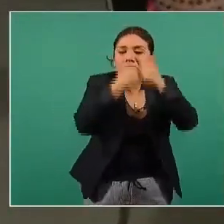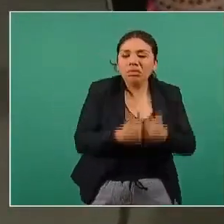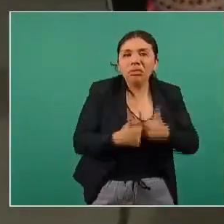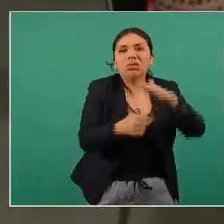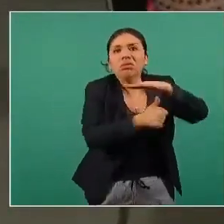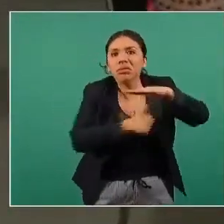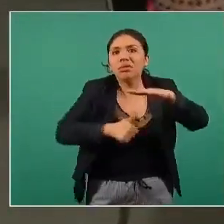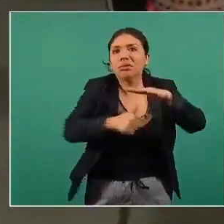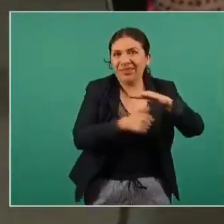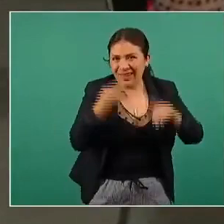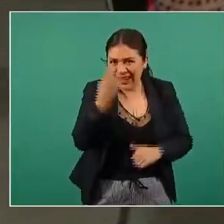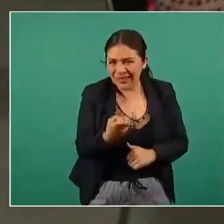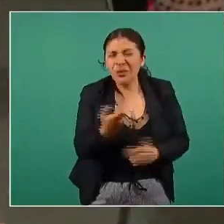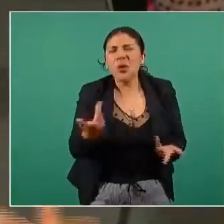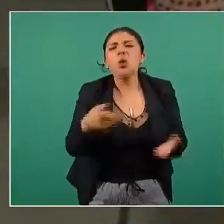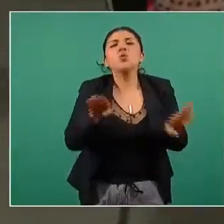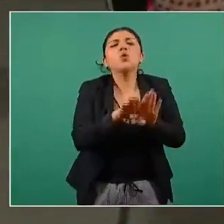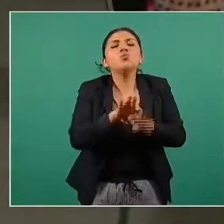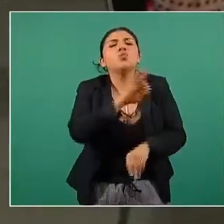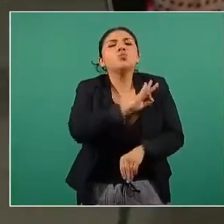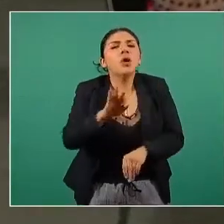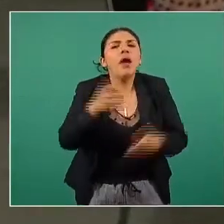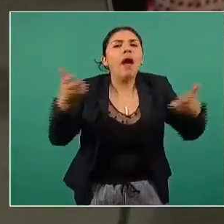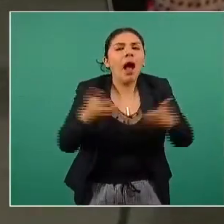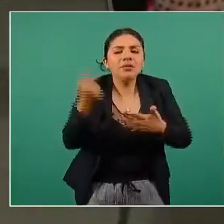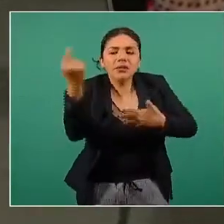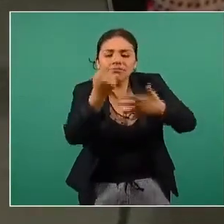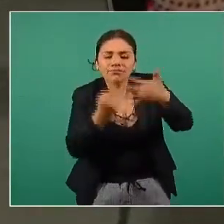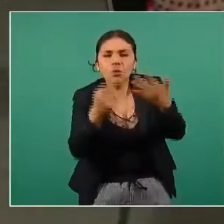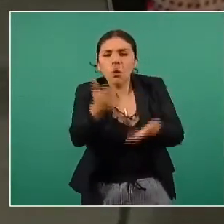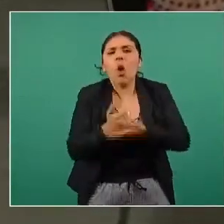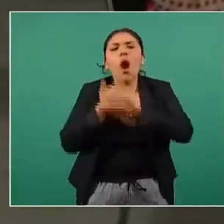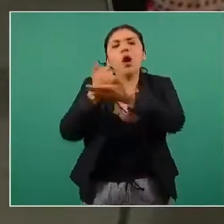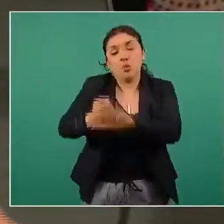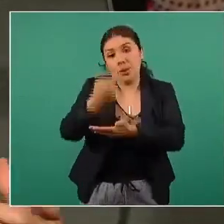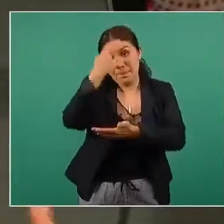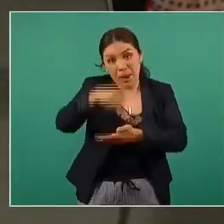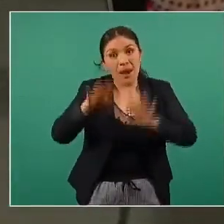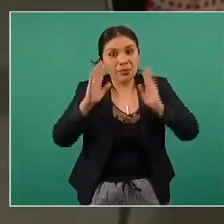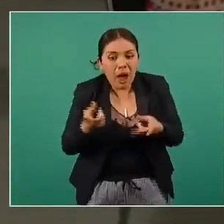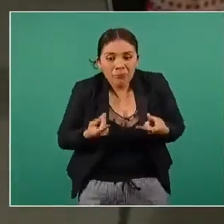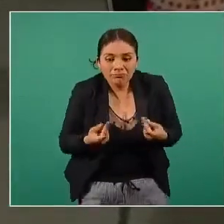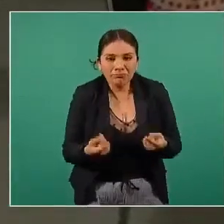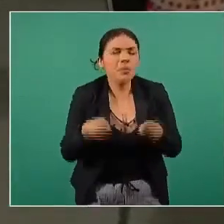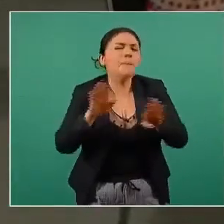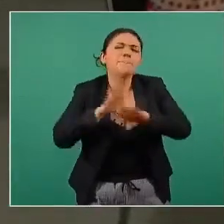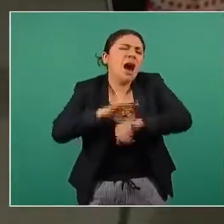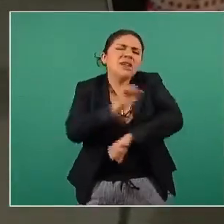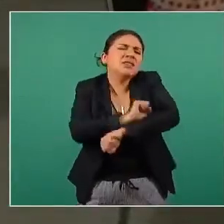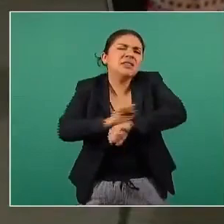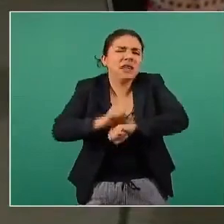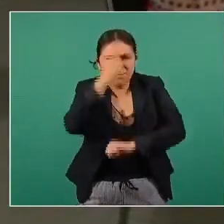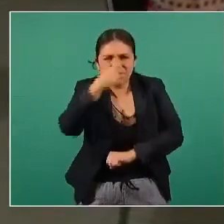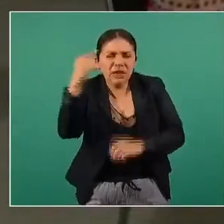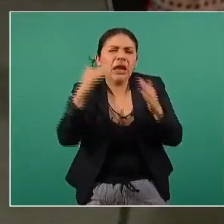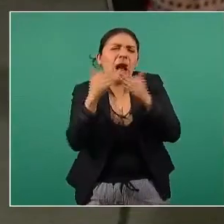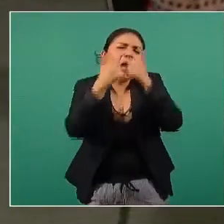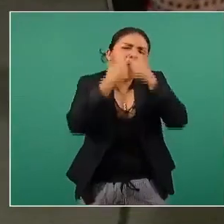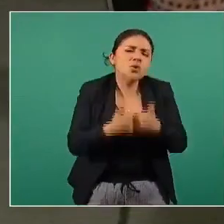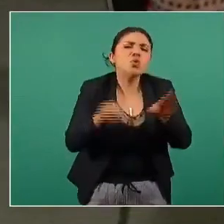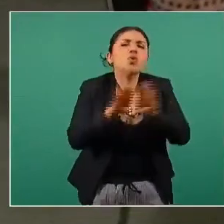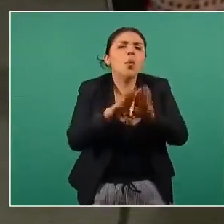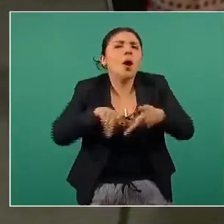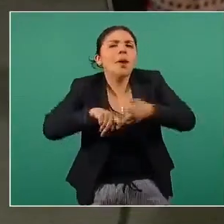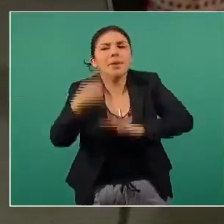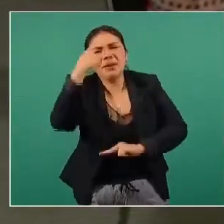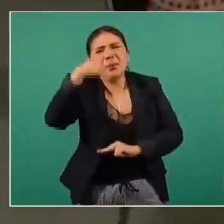obligatorio ¿cuáles serían entonces estos elementos para poder echar mano de manera sencilla desde casa para empezar